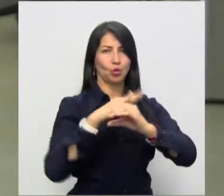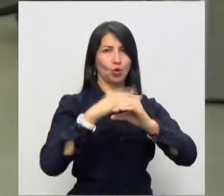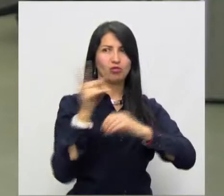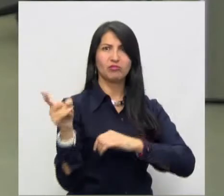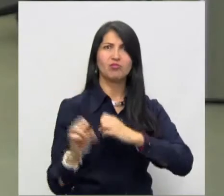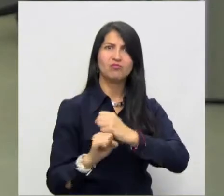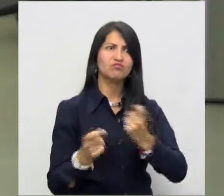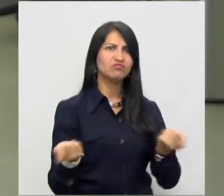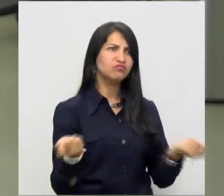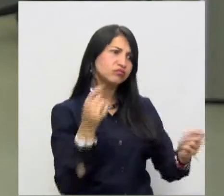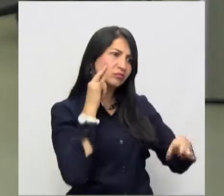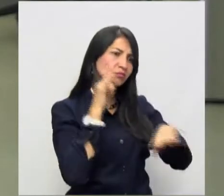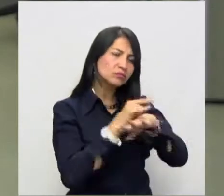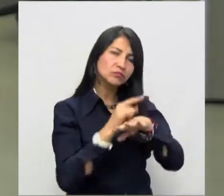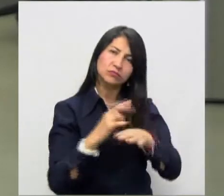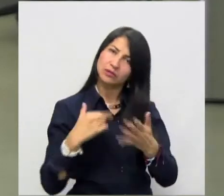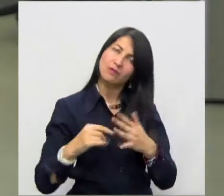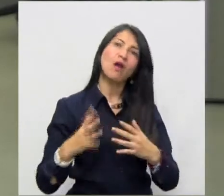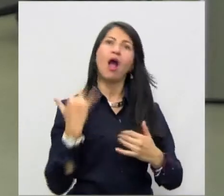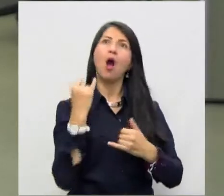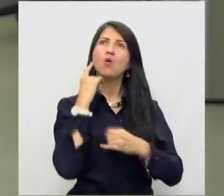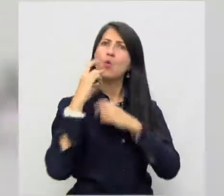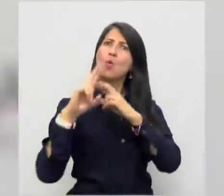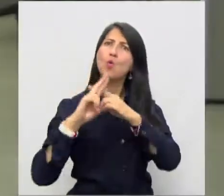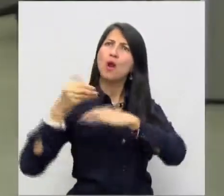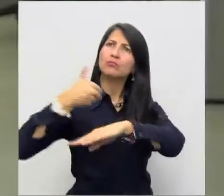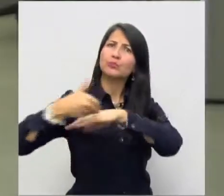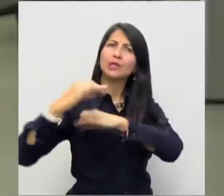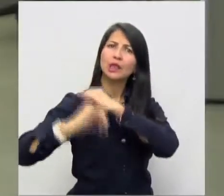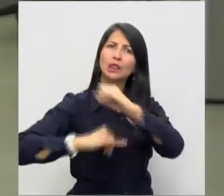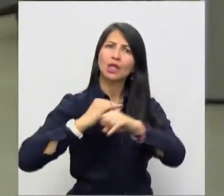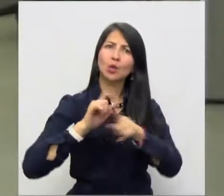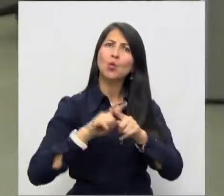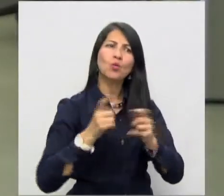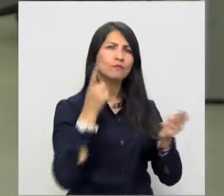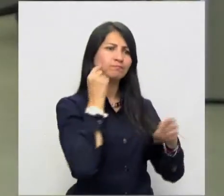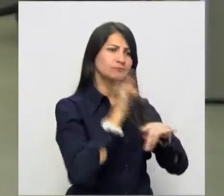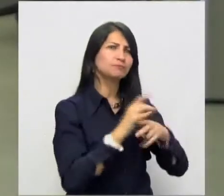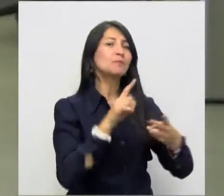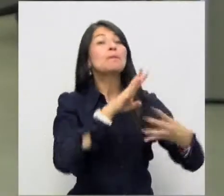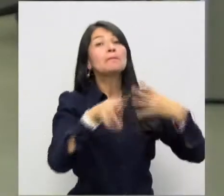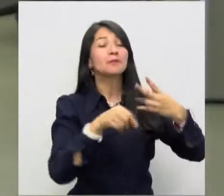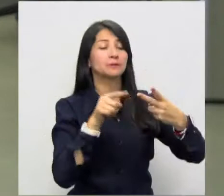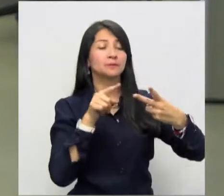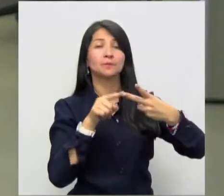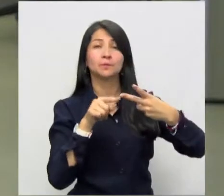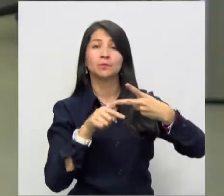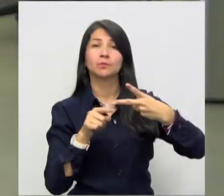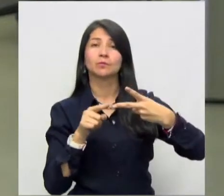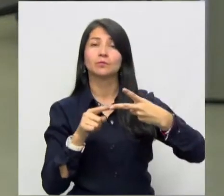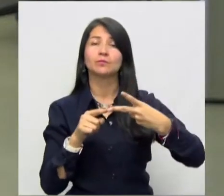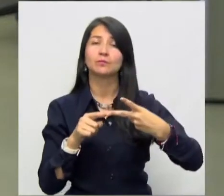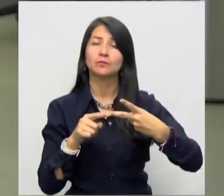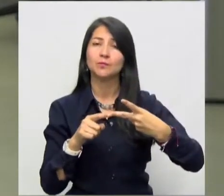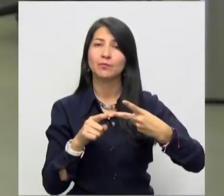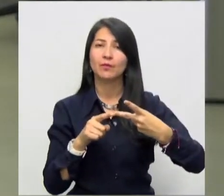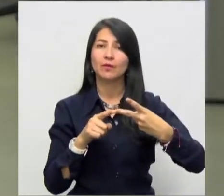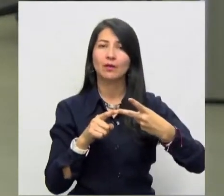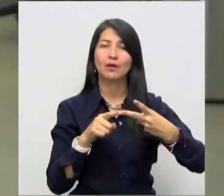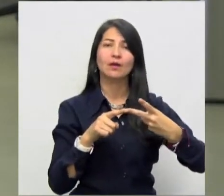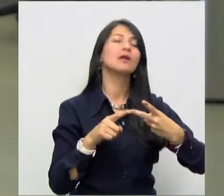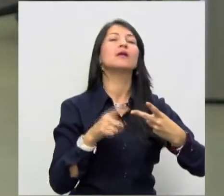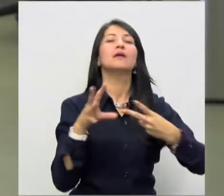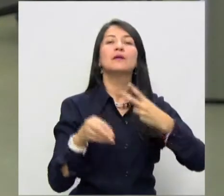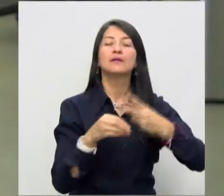fortalecido con estándares internacionales. Él planteó también otro segundo punto. Y ese segundo punto es que el